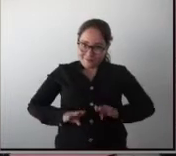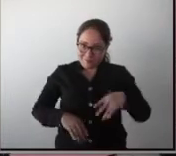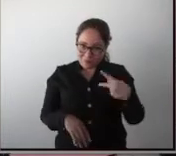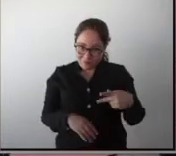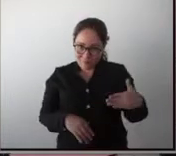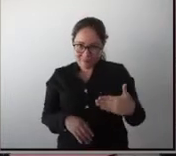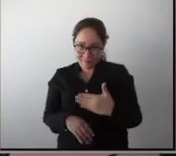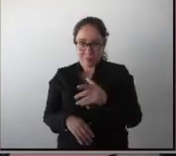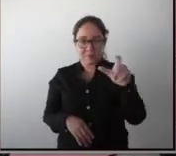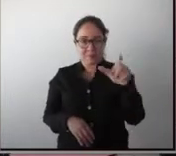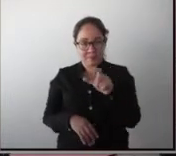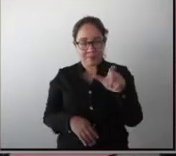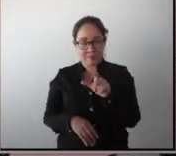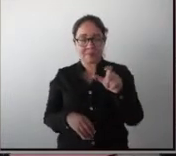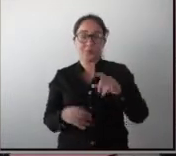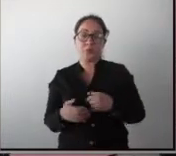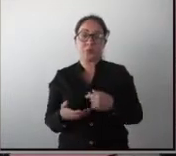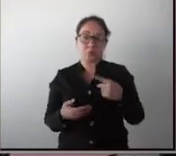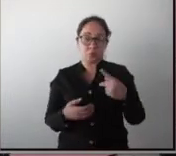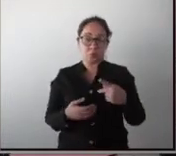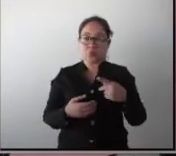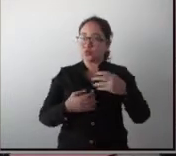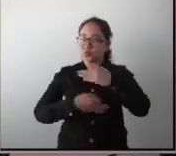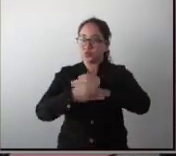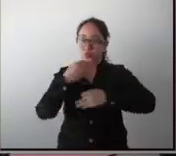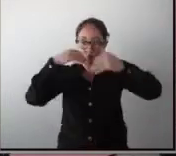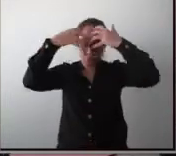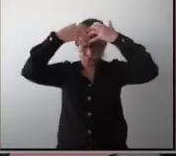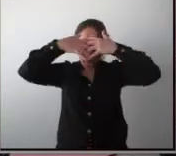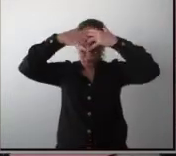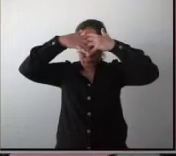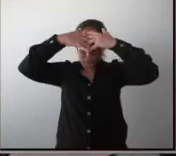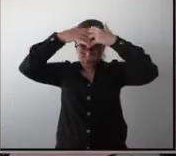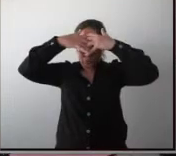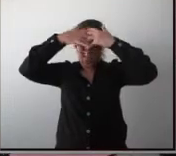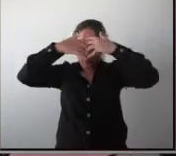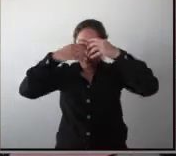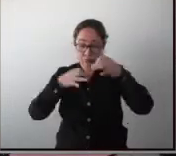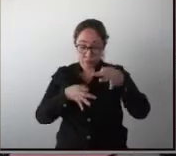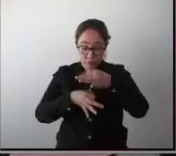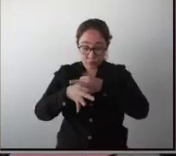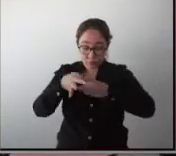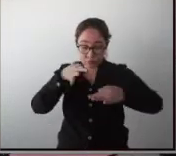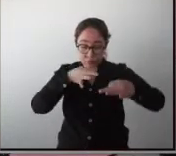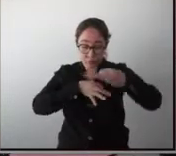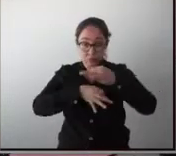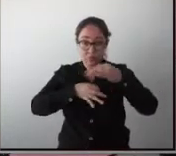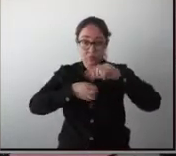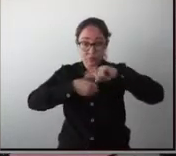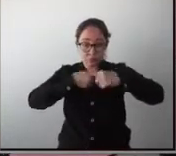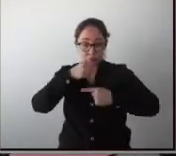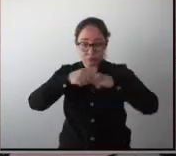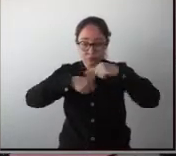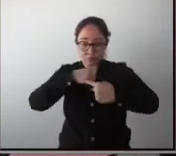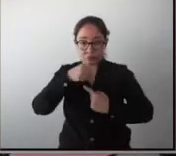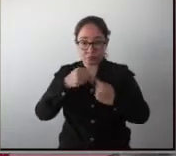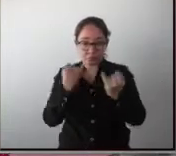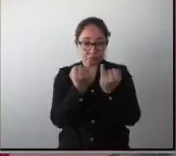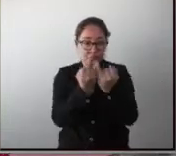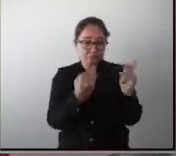va desarrollando, toda su estructura cerebral, desde el punto de vista celular y molecular, es similar a la nuestra.